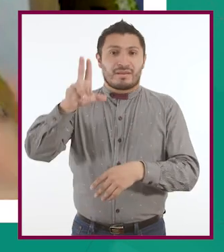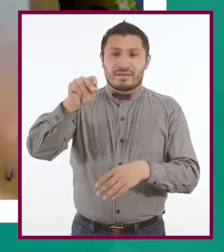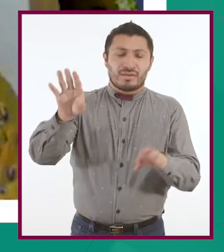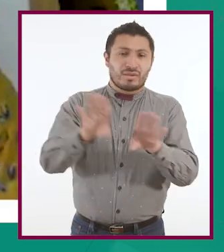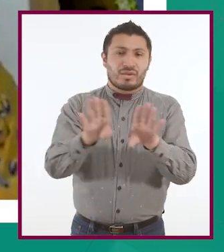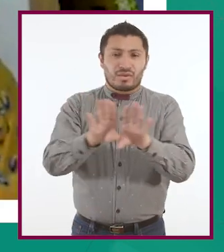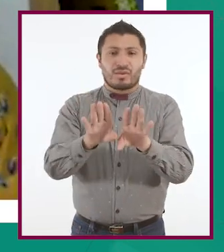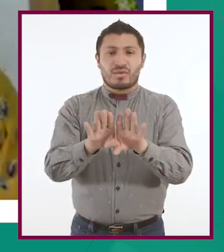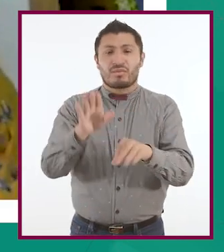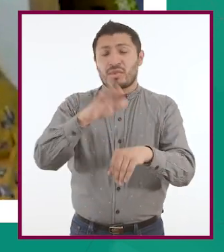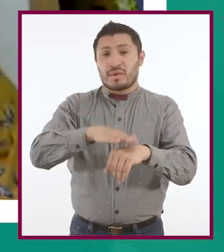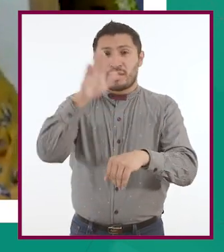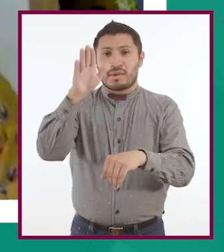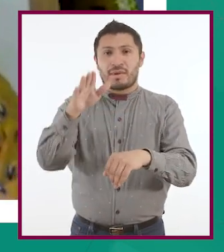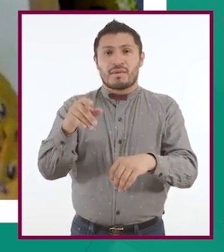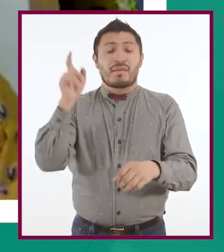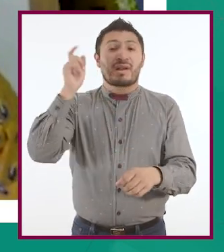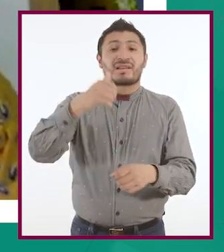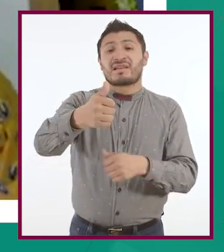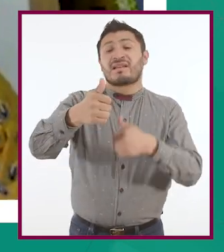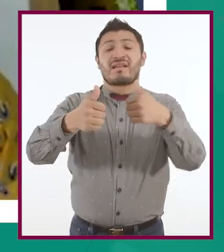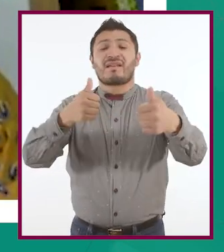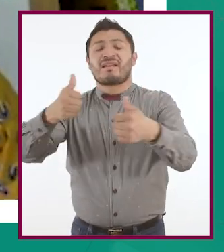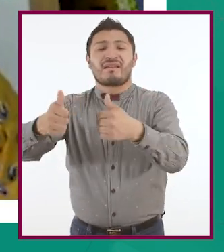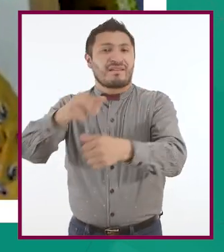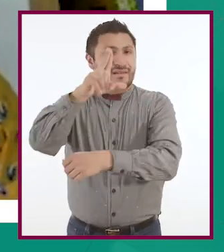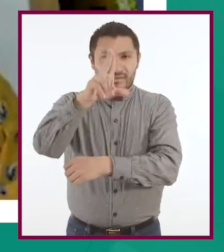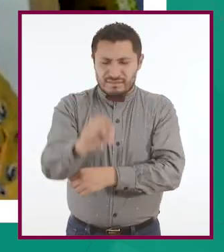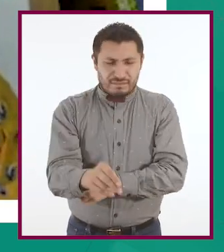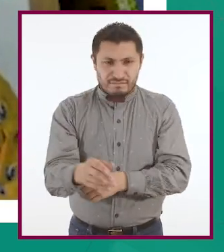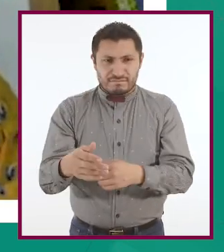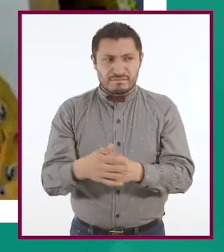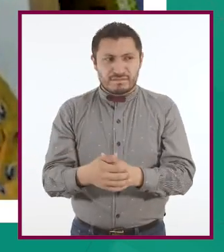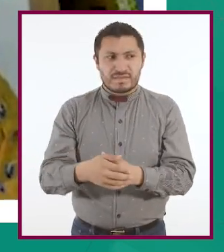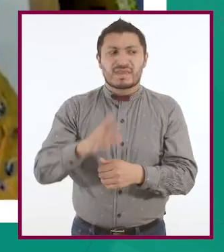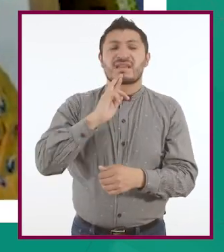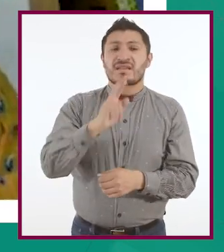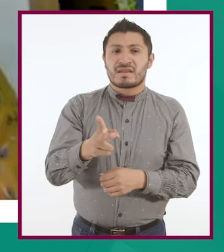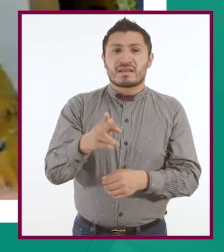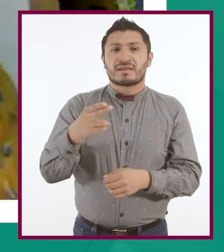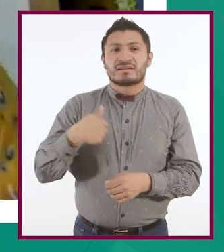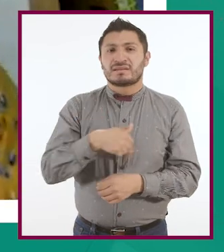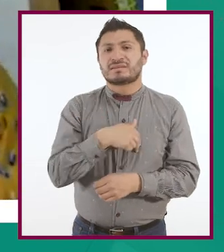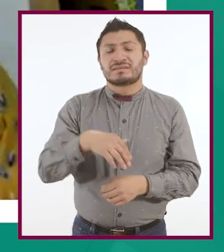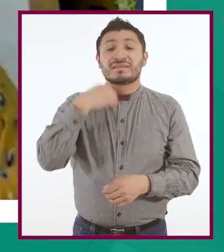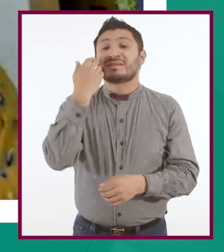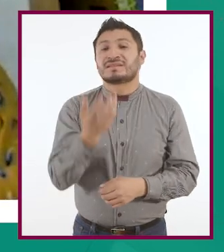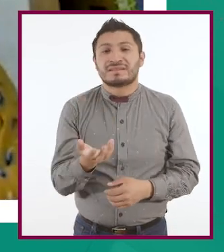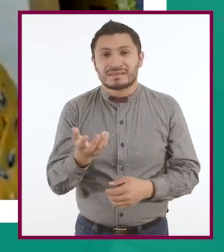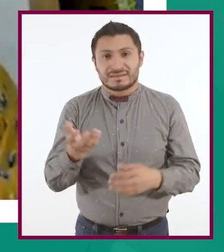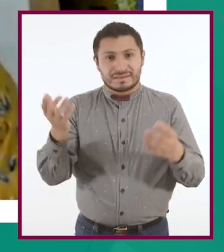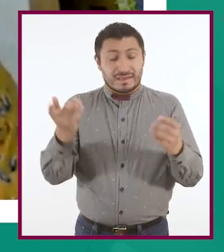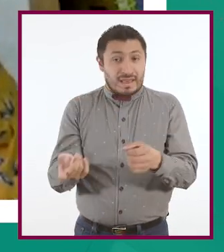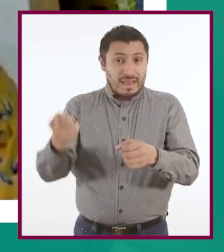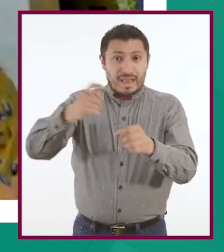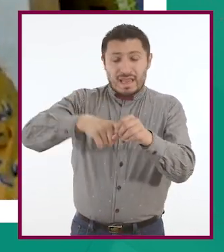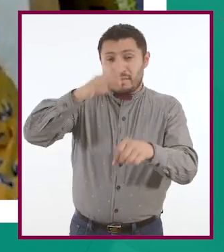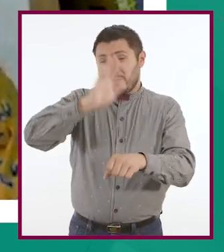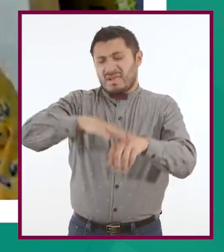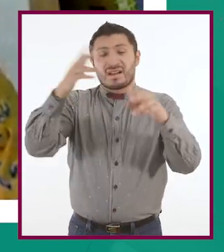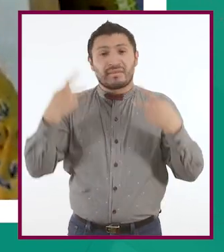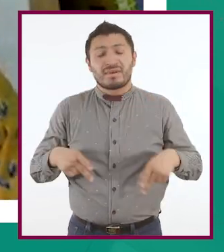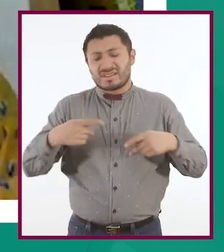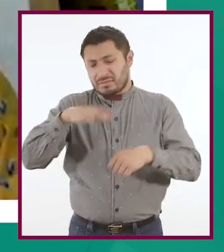tener más likes o lo que sea, que nosotros querramos agregar a más